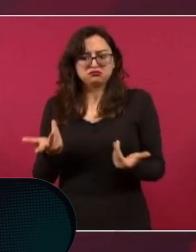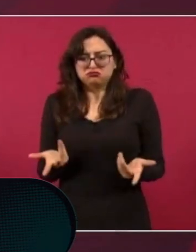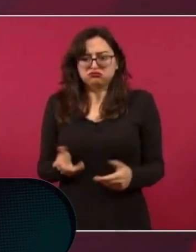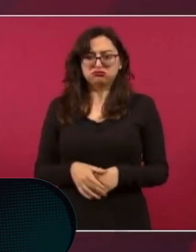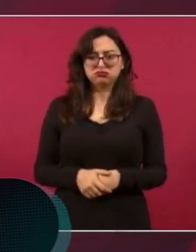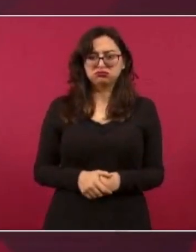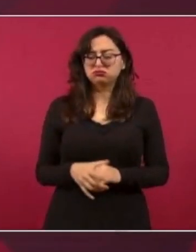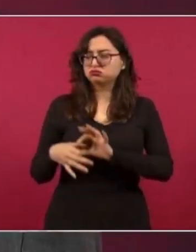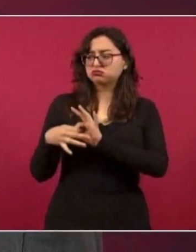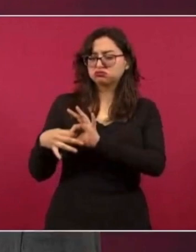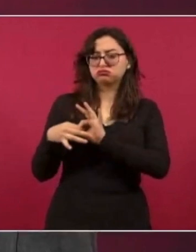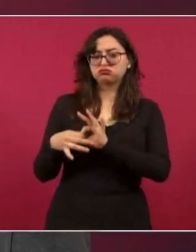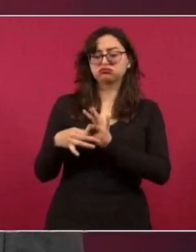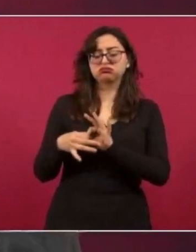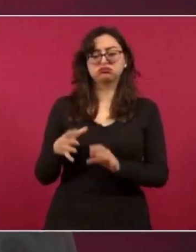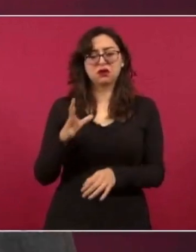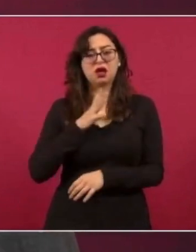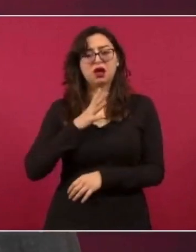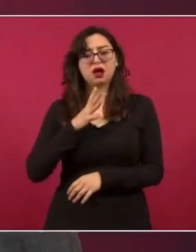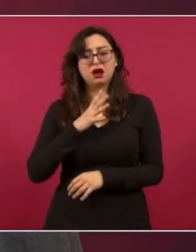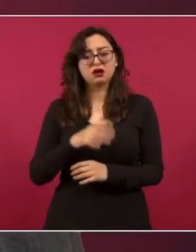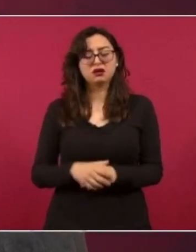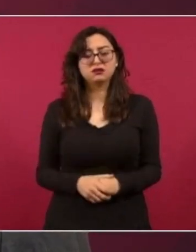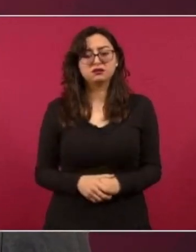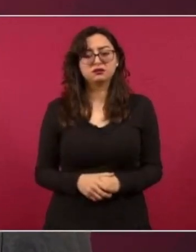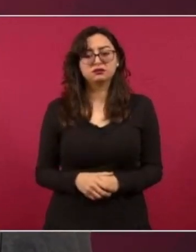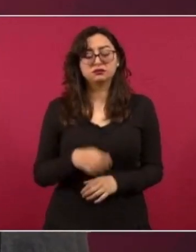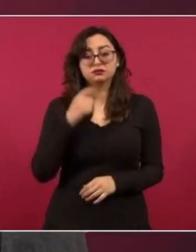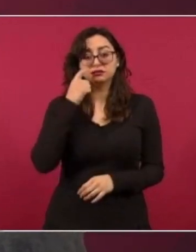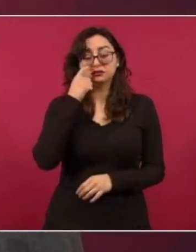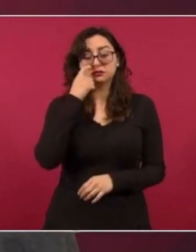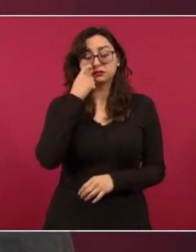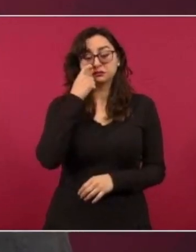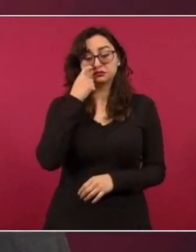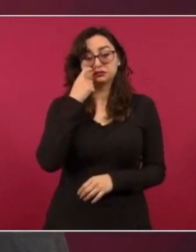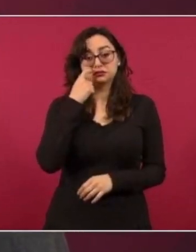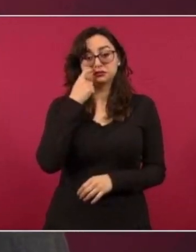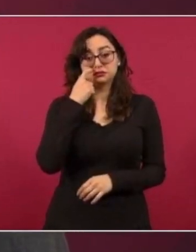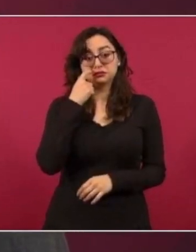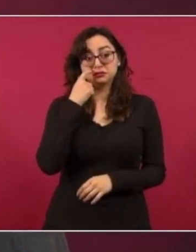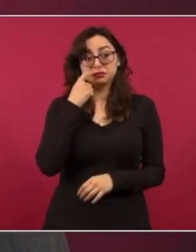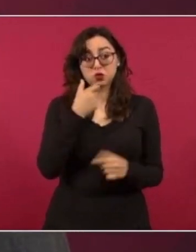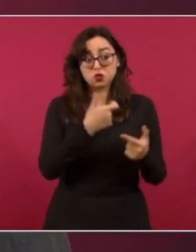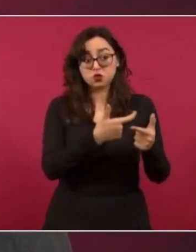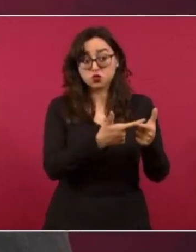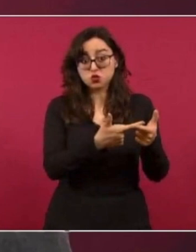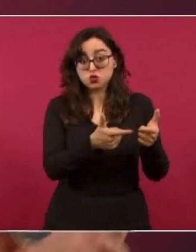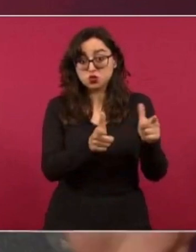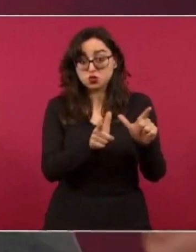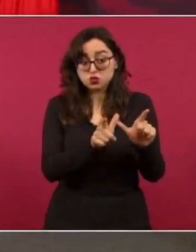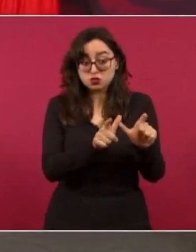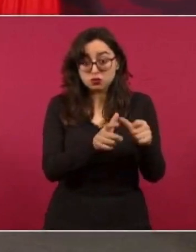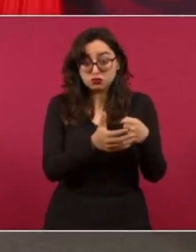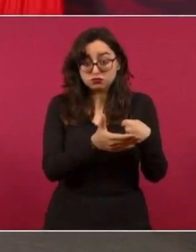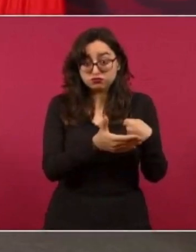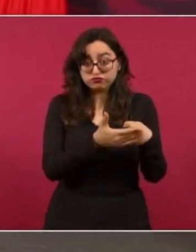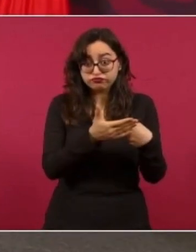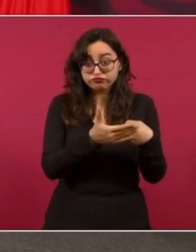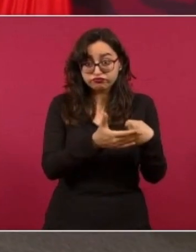Hay un sector, una élite que defiende